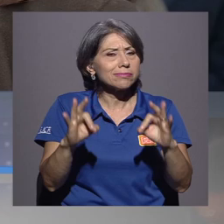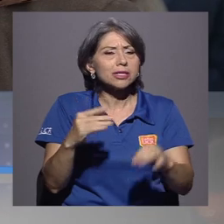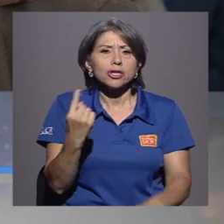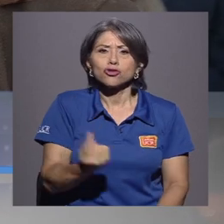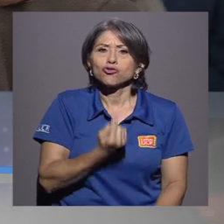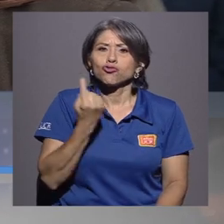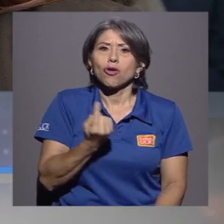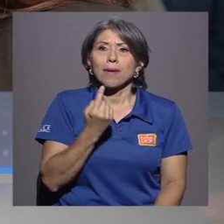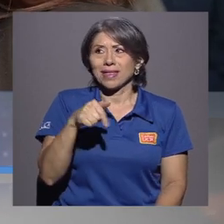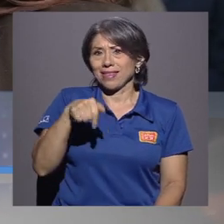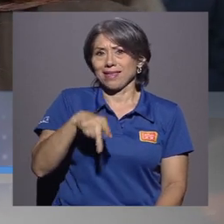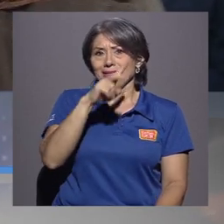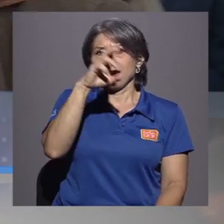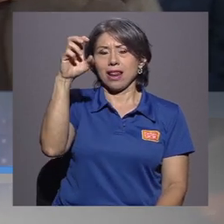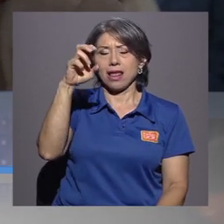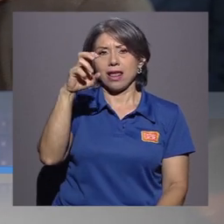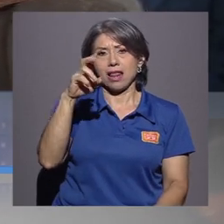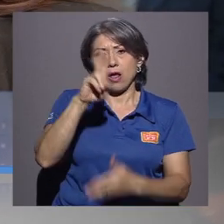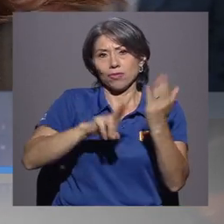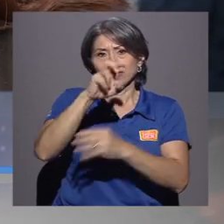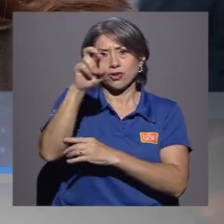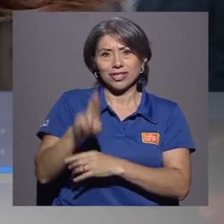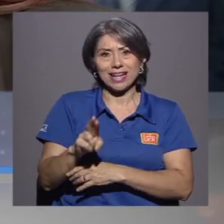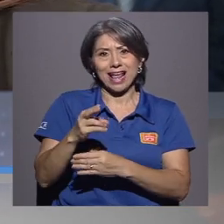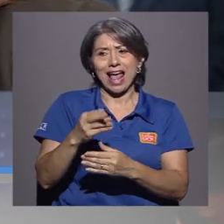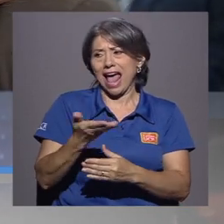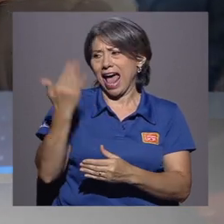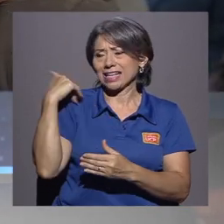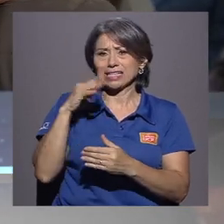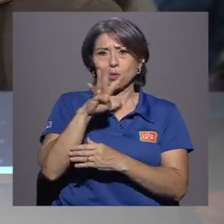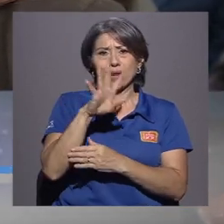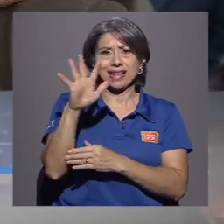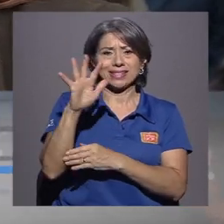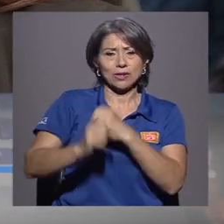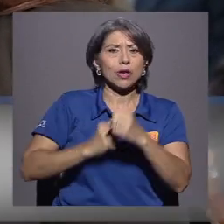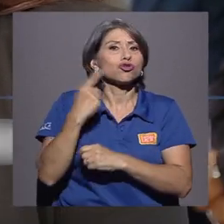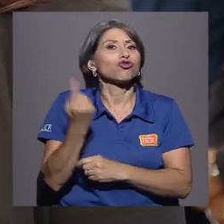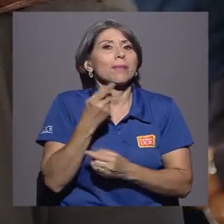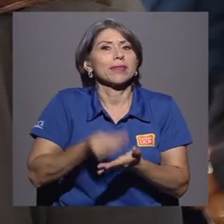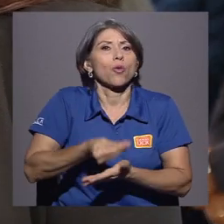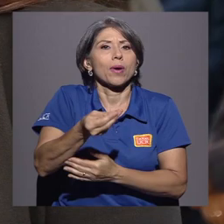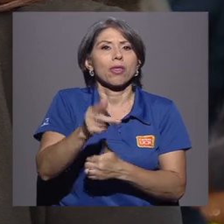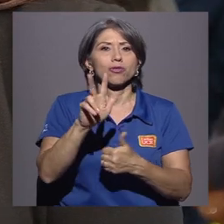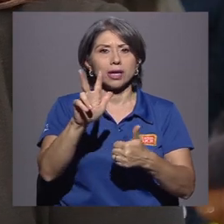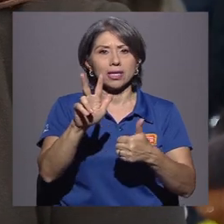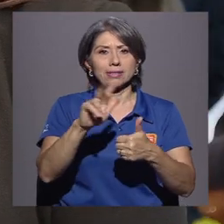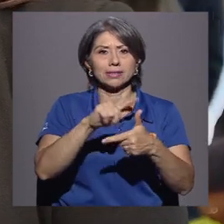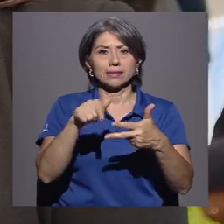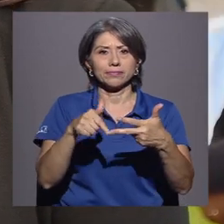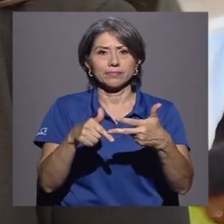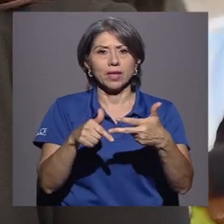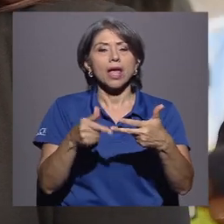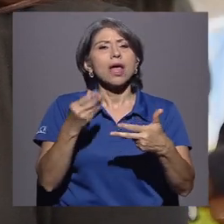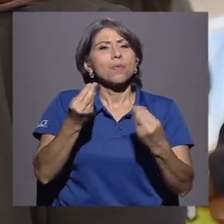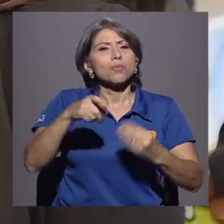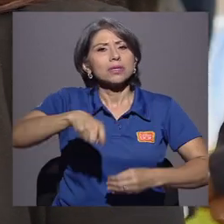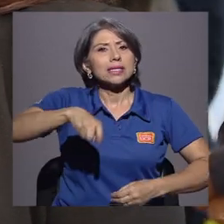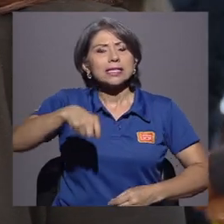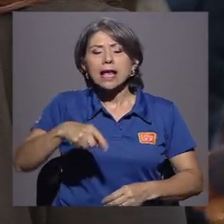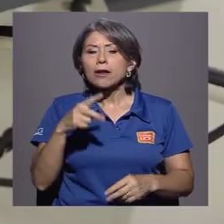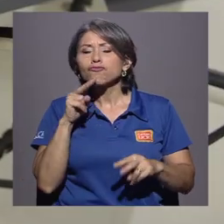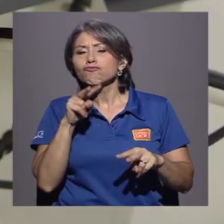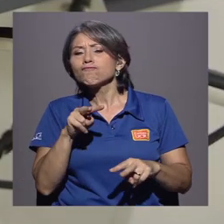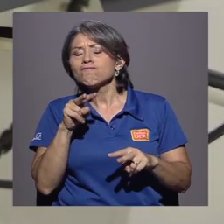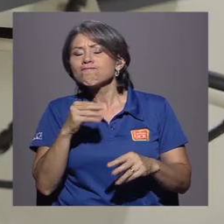la universidad solamente ha comprado tres desde hace 45 años y era muy necesario valorar la